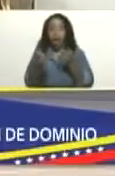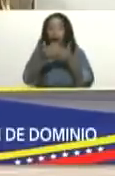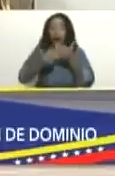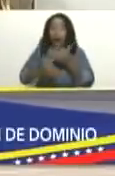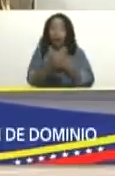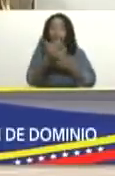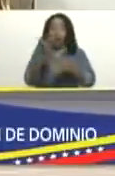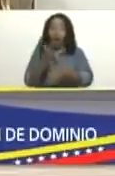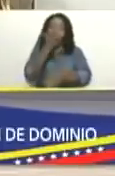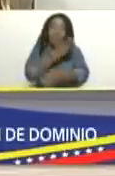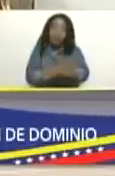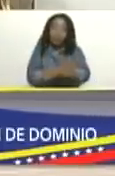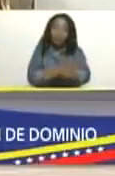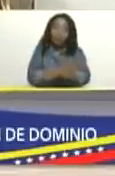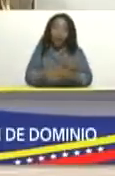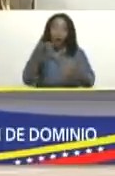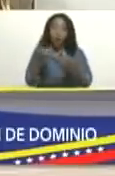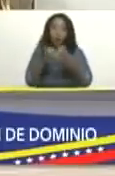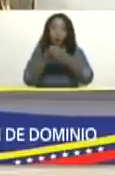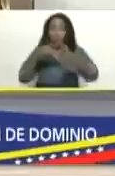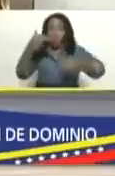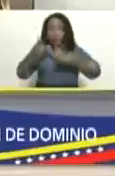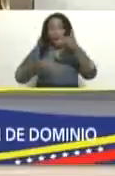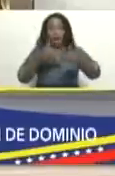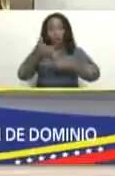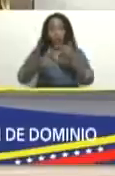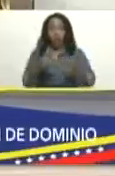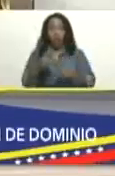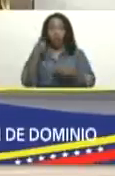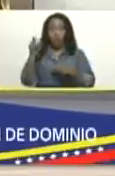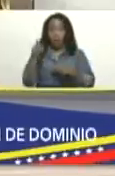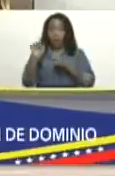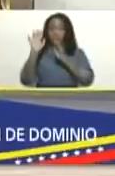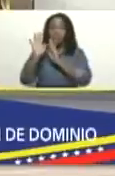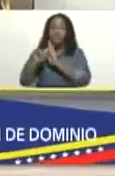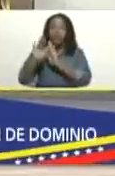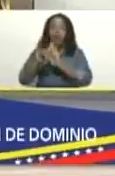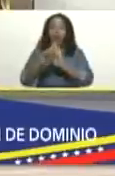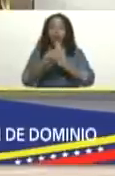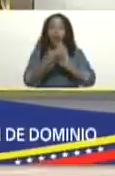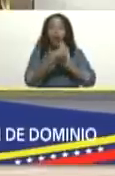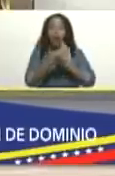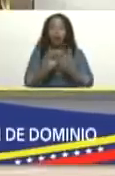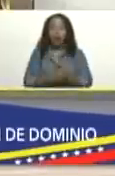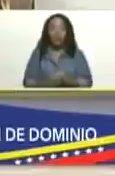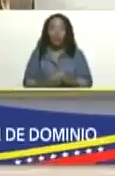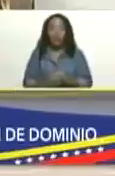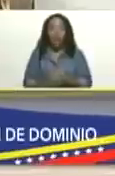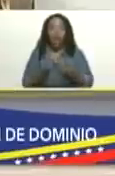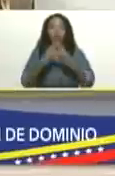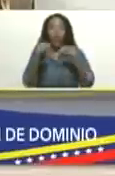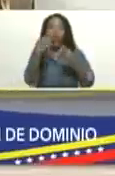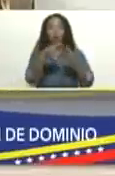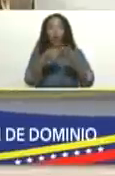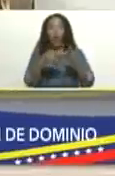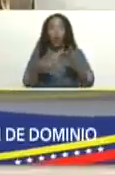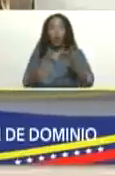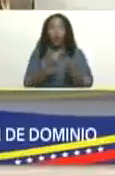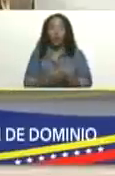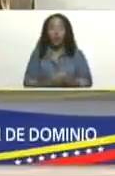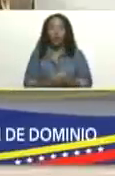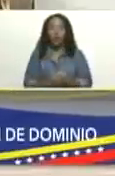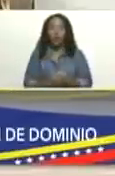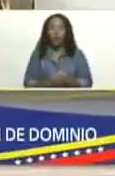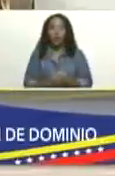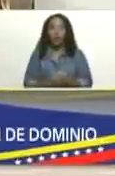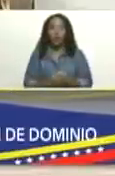los cobardes y bandidos, que saquearon todos los recursos y terminaron